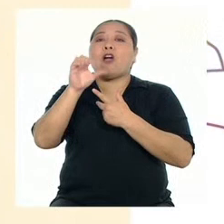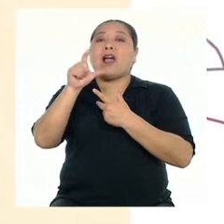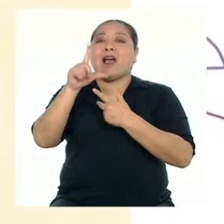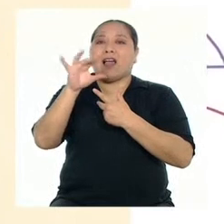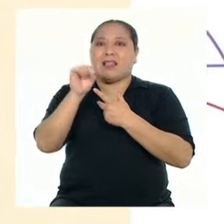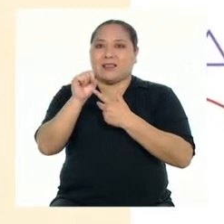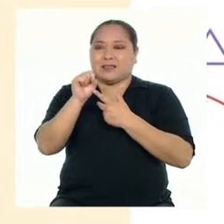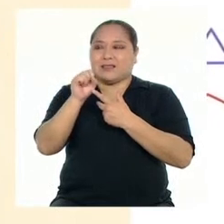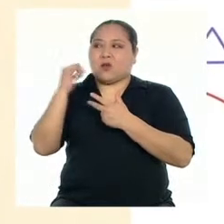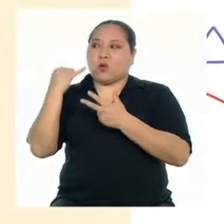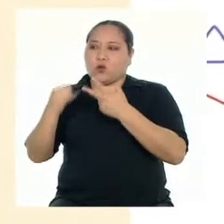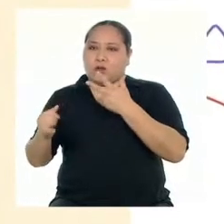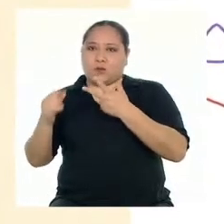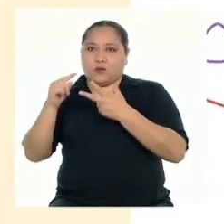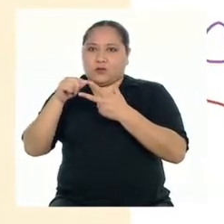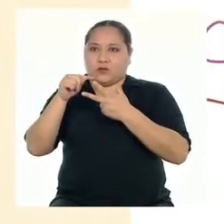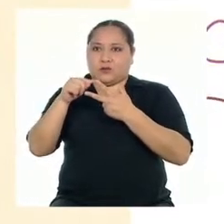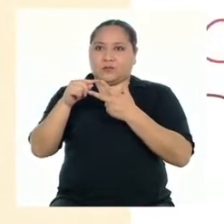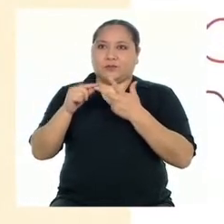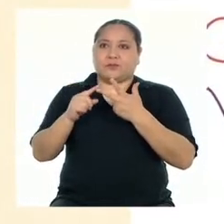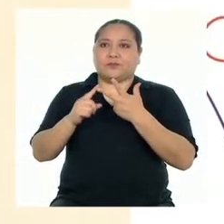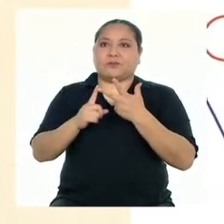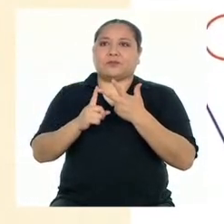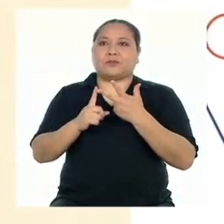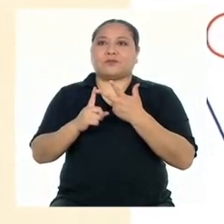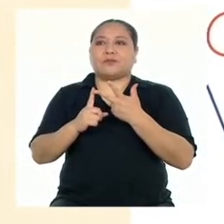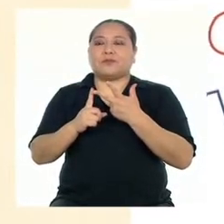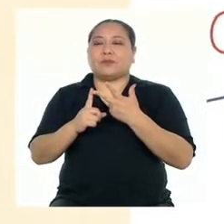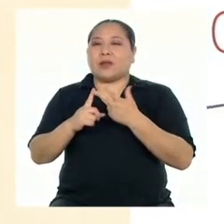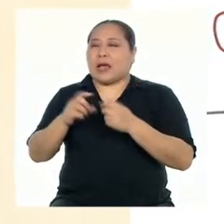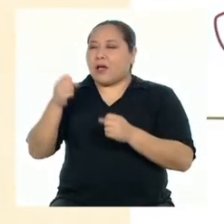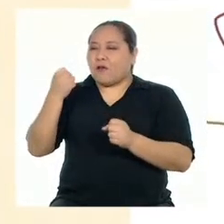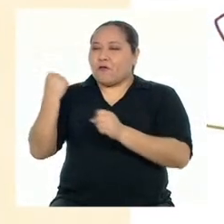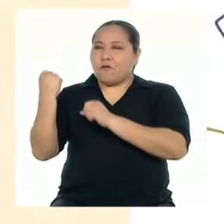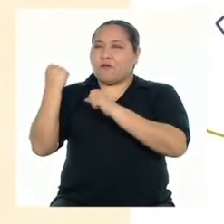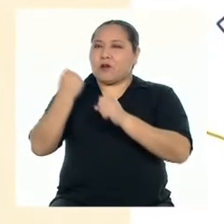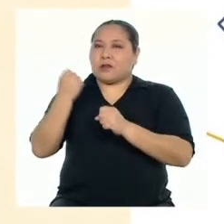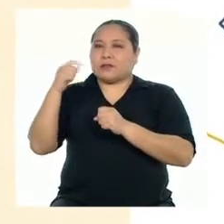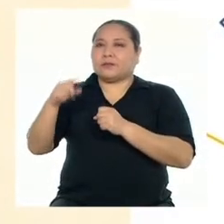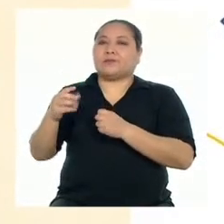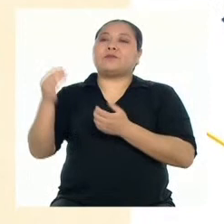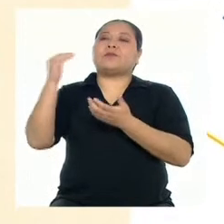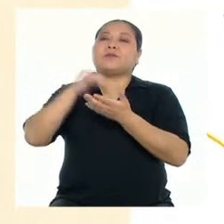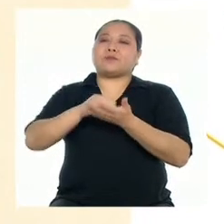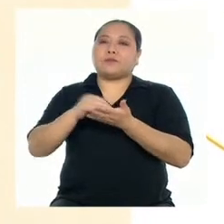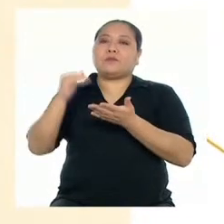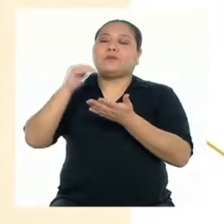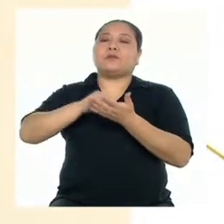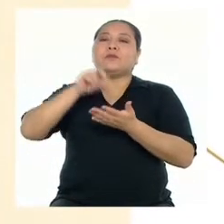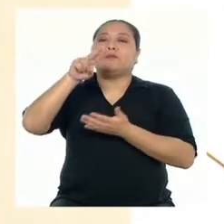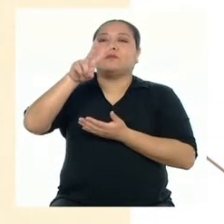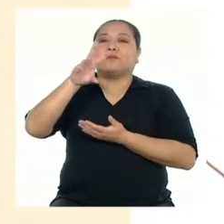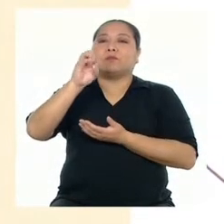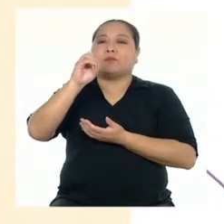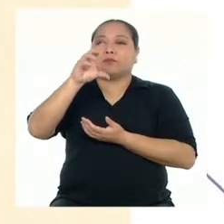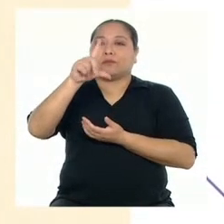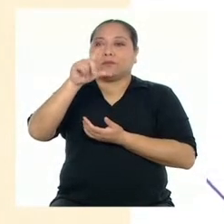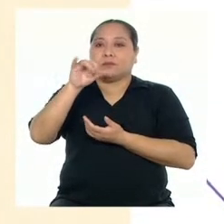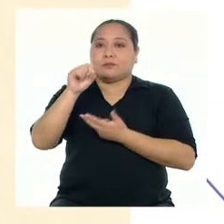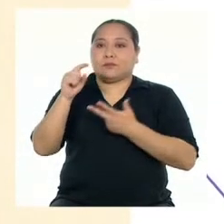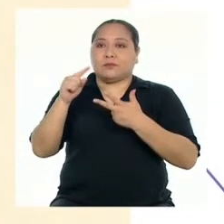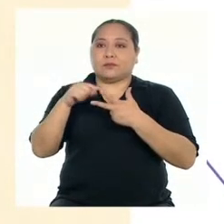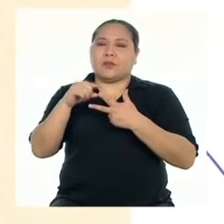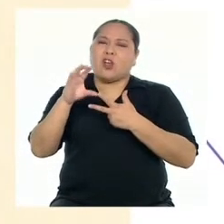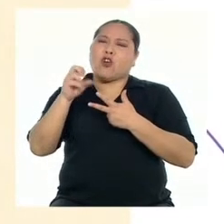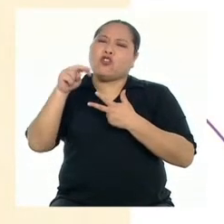tónica de los versos. El énfasis se hace únicamente en la repetición de las vocales. Las